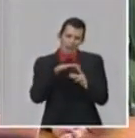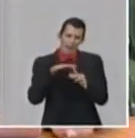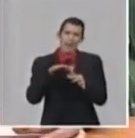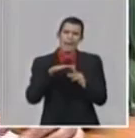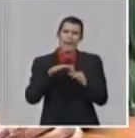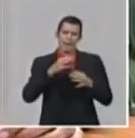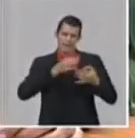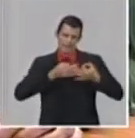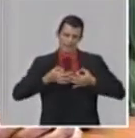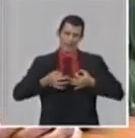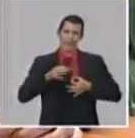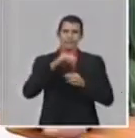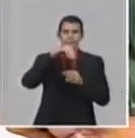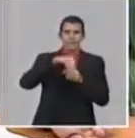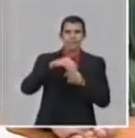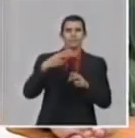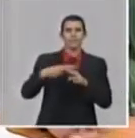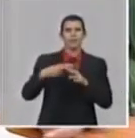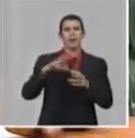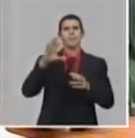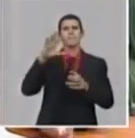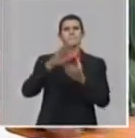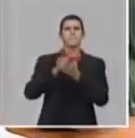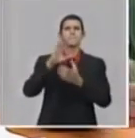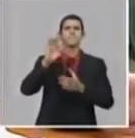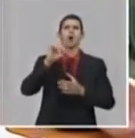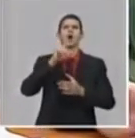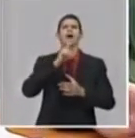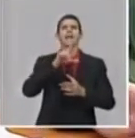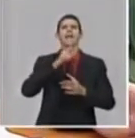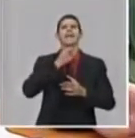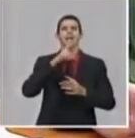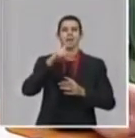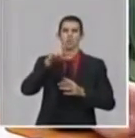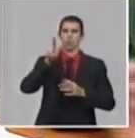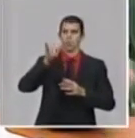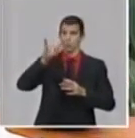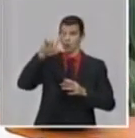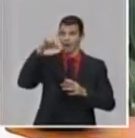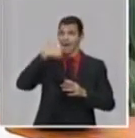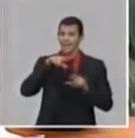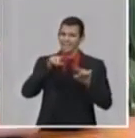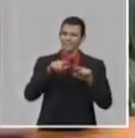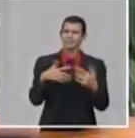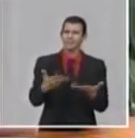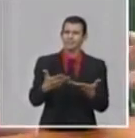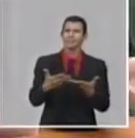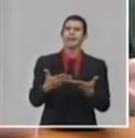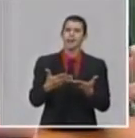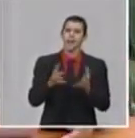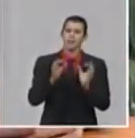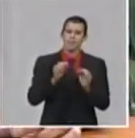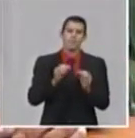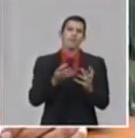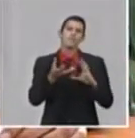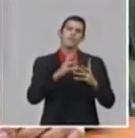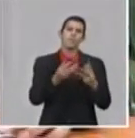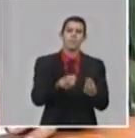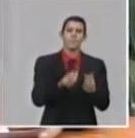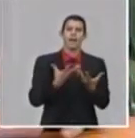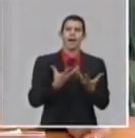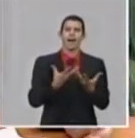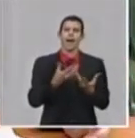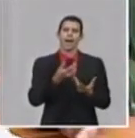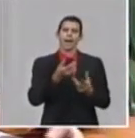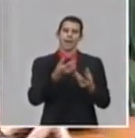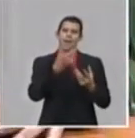pasando en estos pacientes que se caracterizan por esta inflamación es, bueno, surge aquí rápidamente